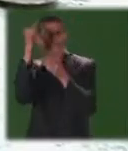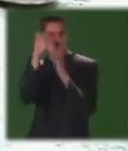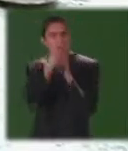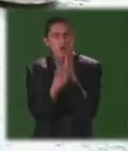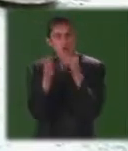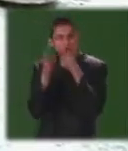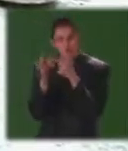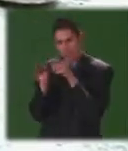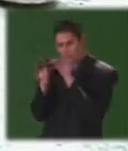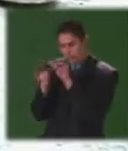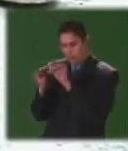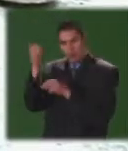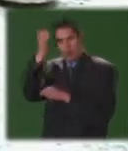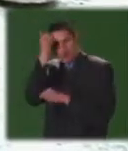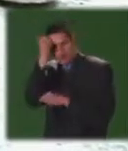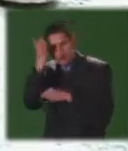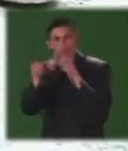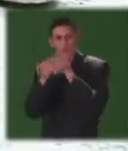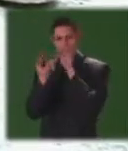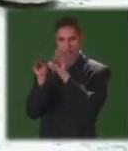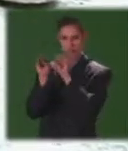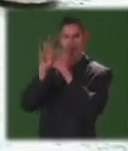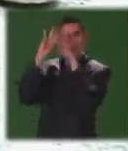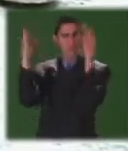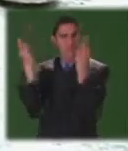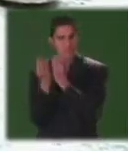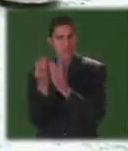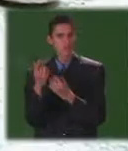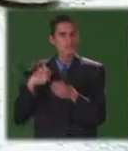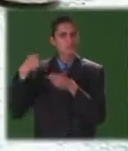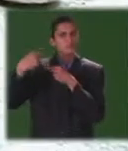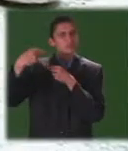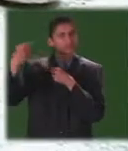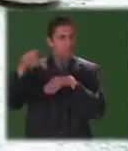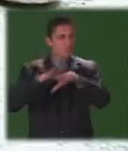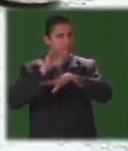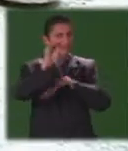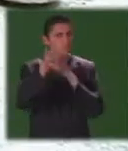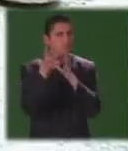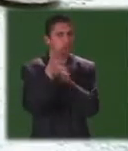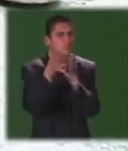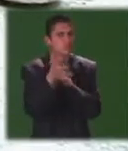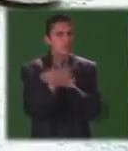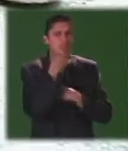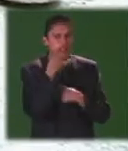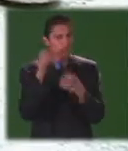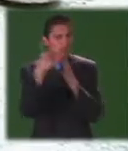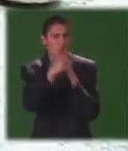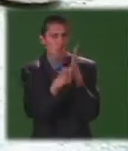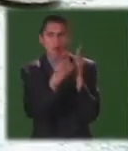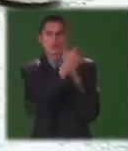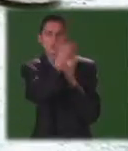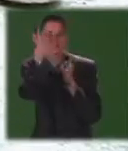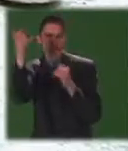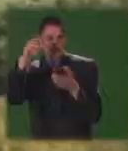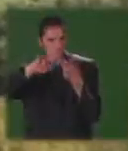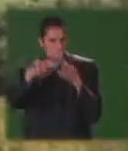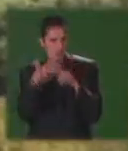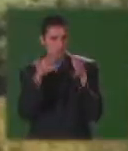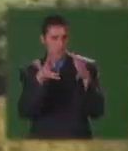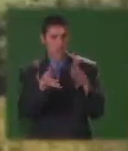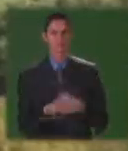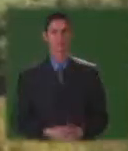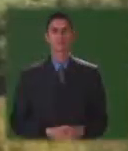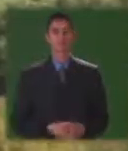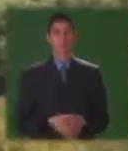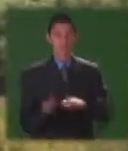familias de todo el país Así que estaremos muy atentos para informarles a ustedes de los diferentes programas que se desarrollan en torno a la educación De